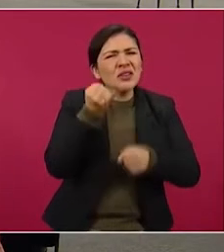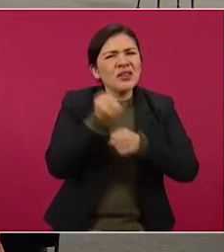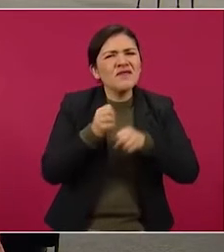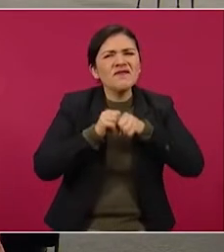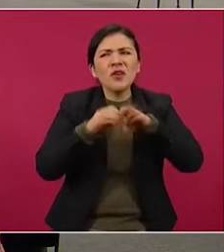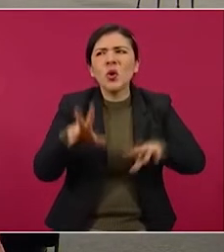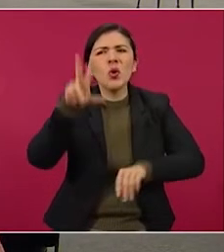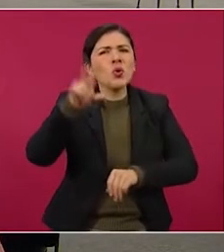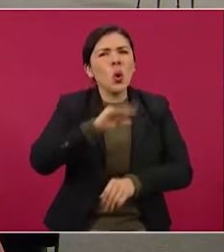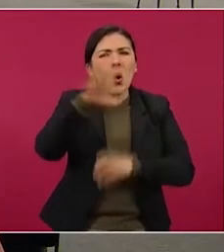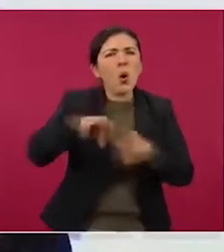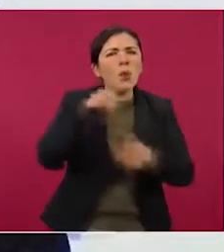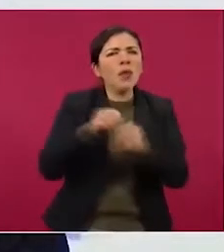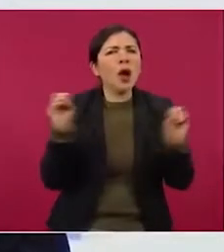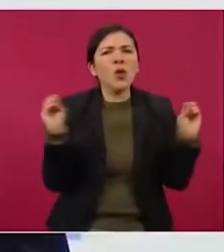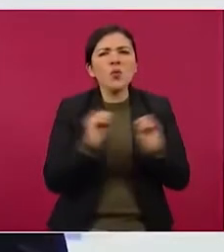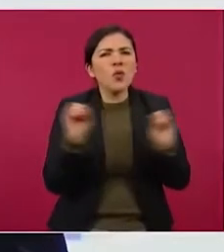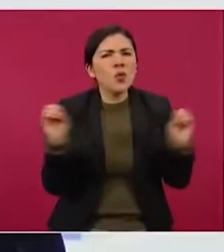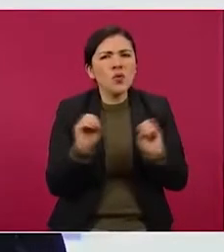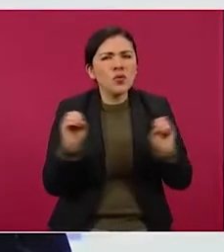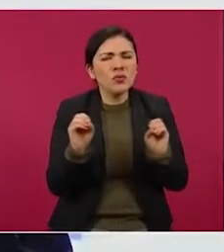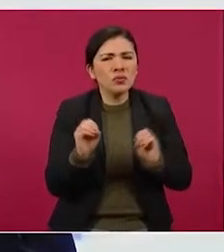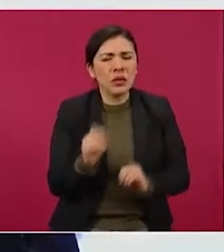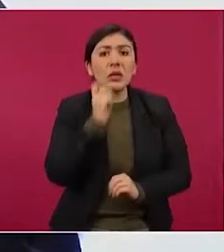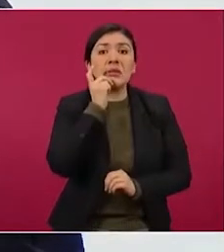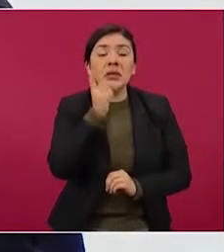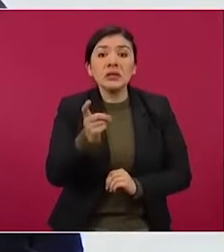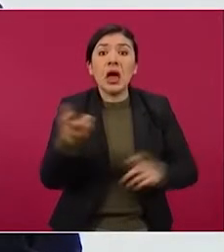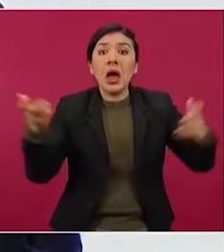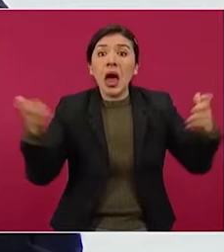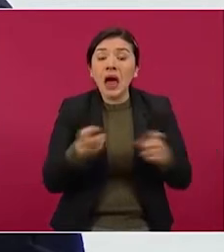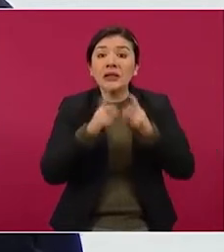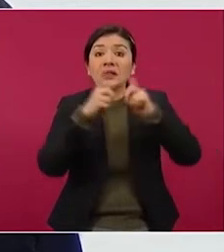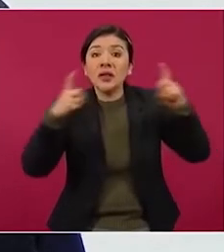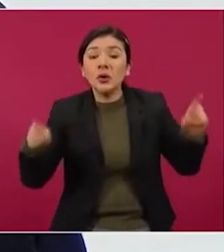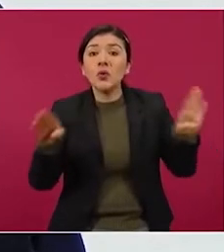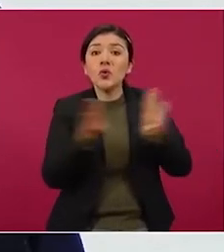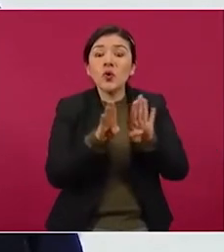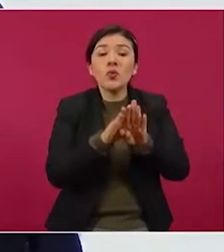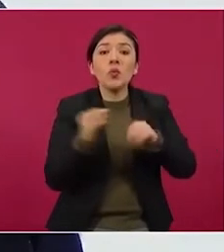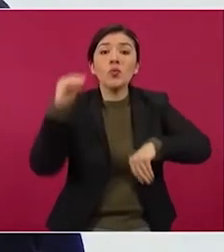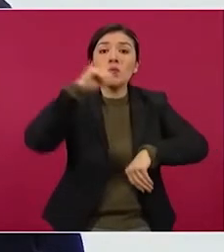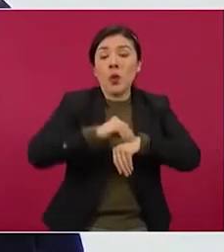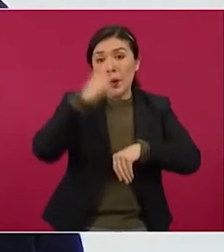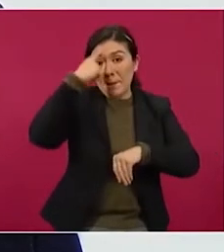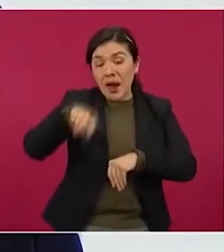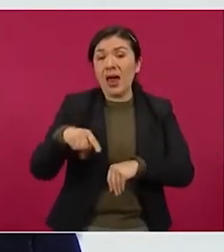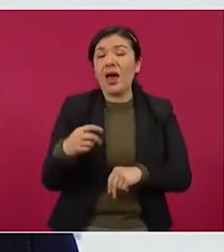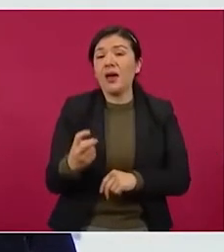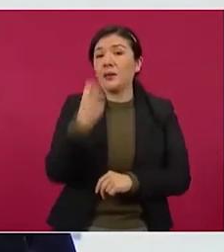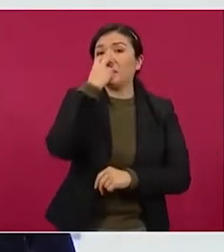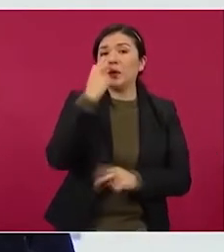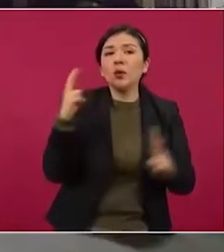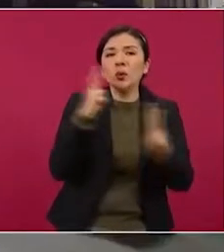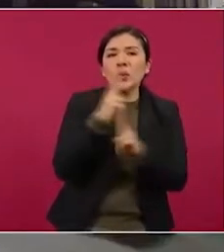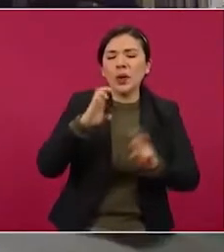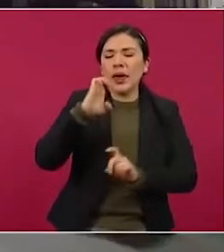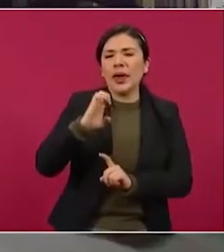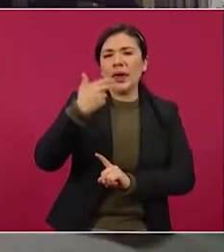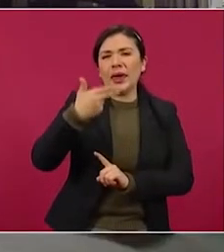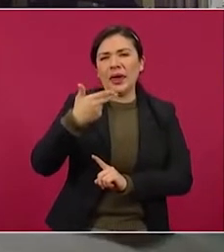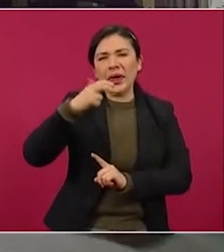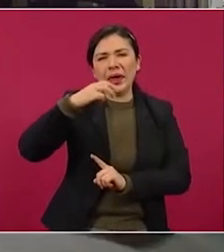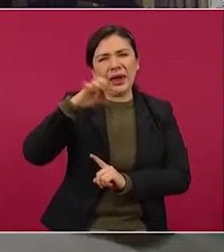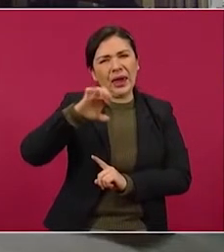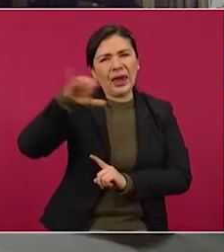incompleta o tergiversada sobre el desarrollo y desempeño de los dispositivos médicos EGECAT, 4T